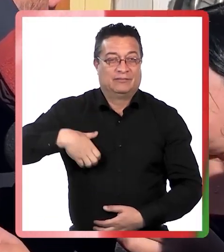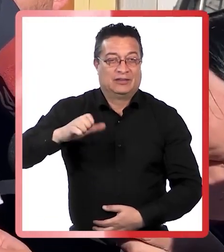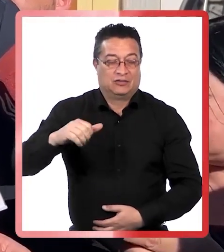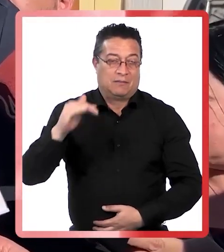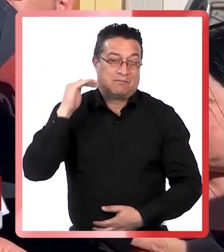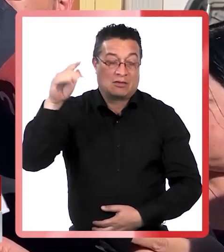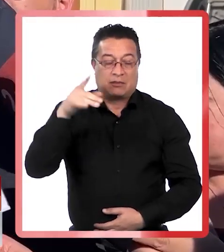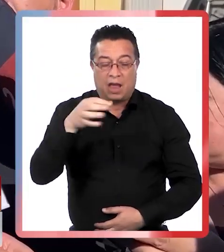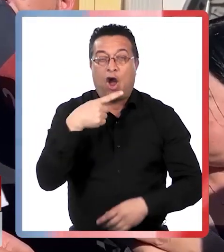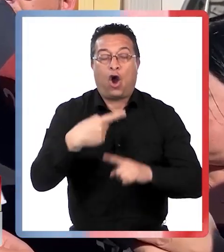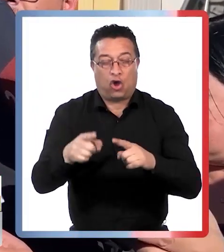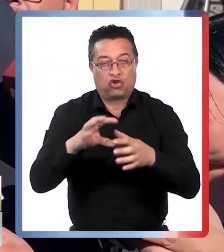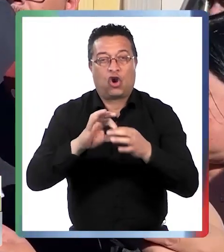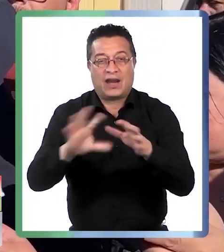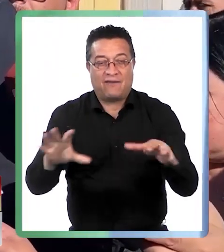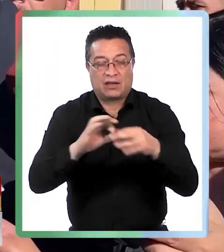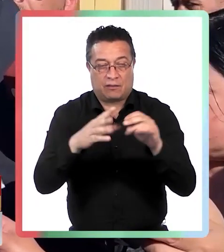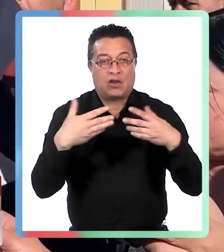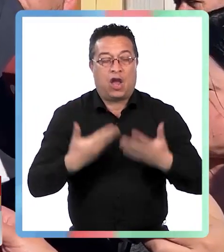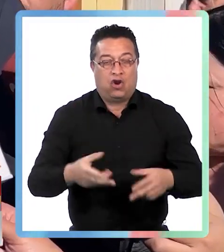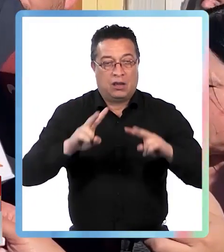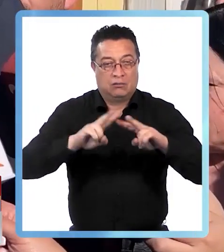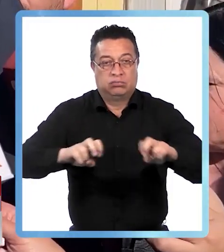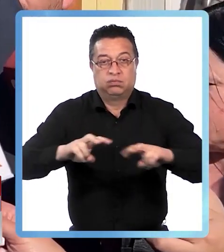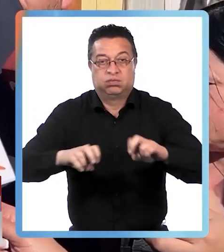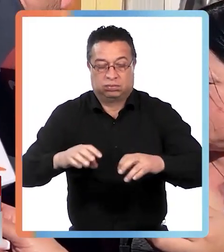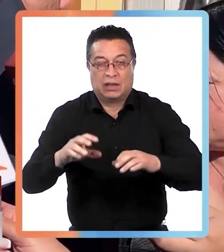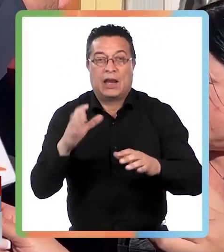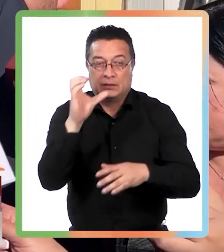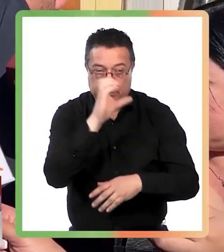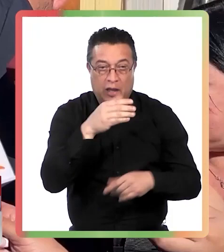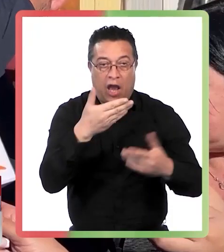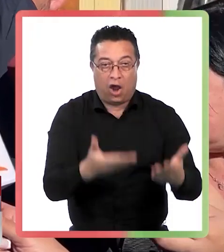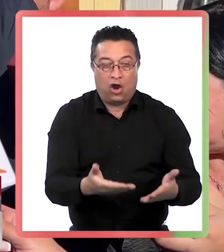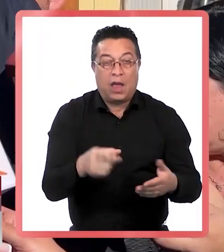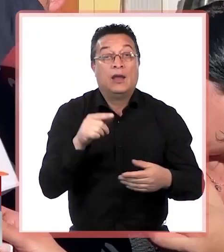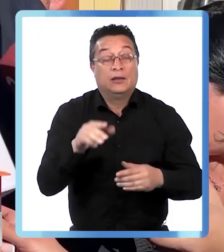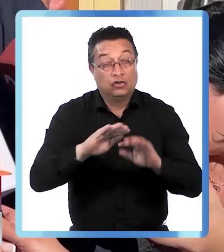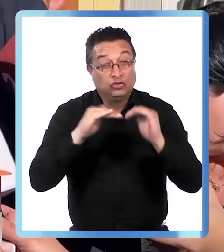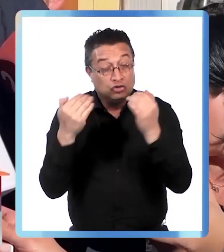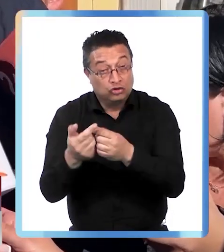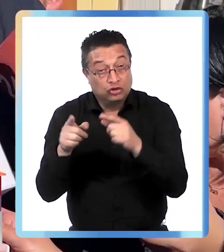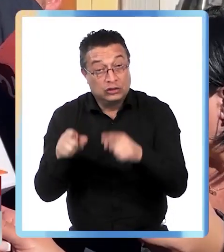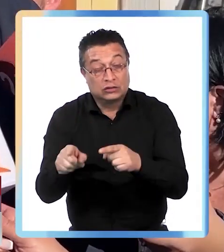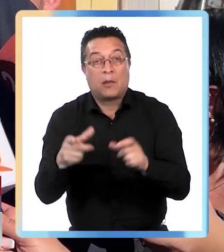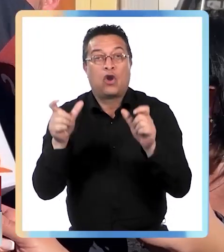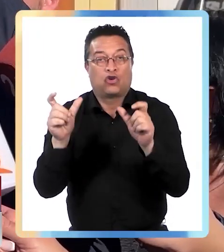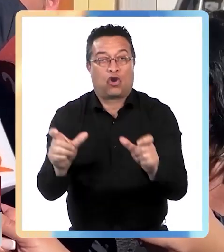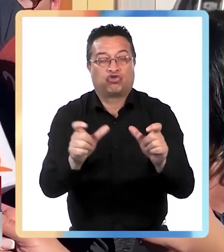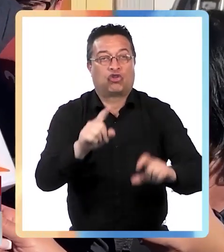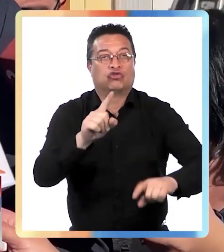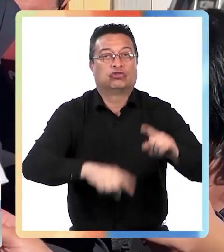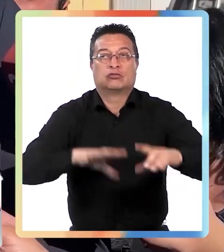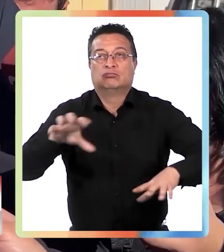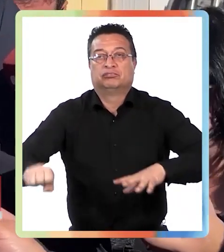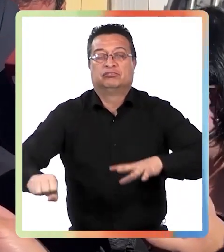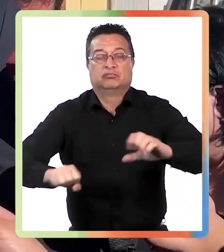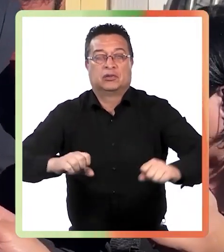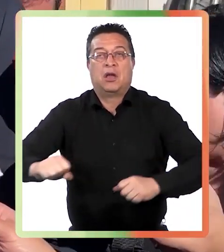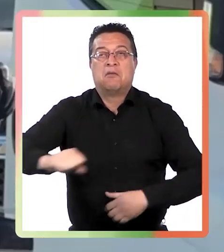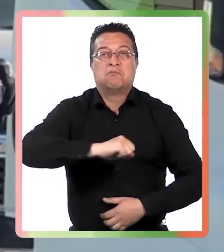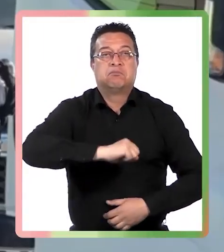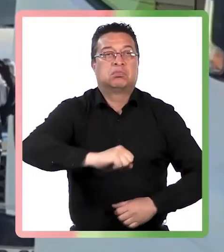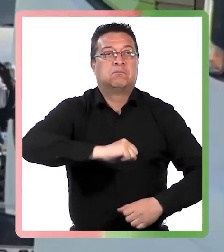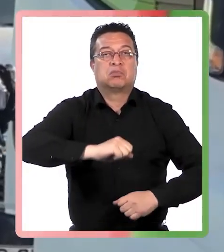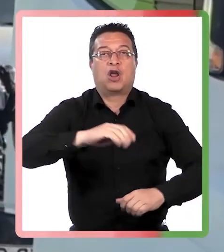aquí también se cometían otros tritos graves. Estamos investigando también otros tritos graves. Y lo peor de todo aquello es que esto es con control territorial. Es decir,